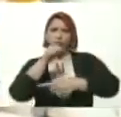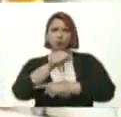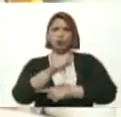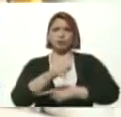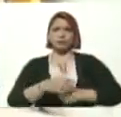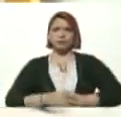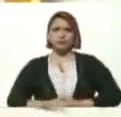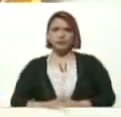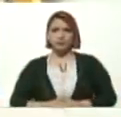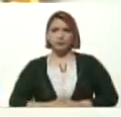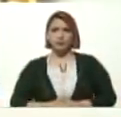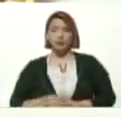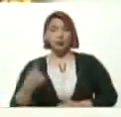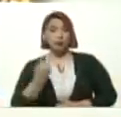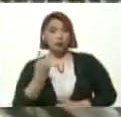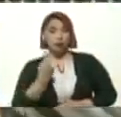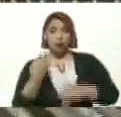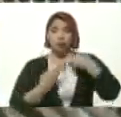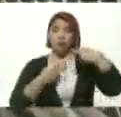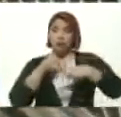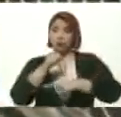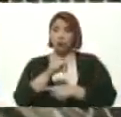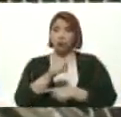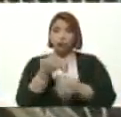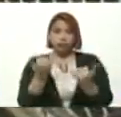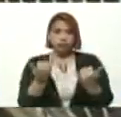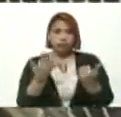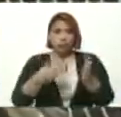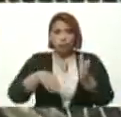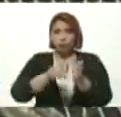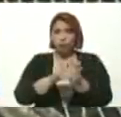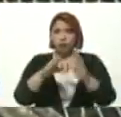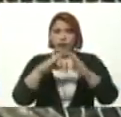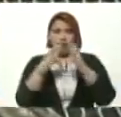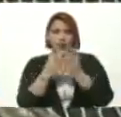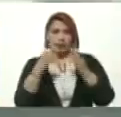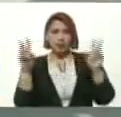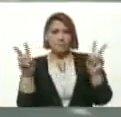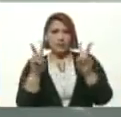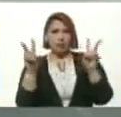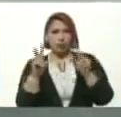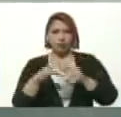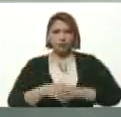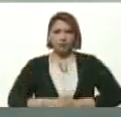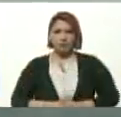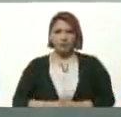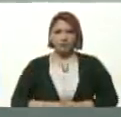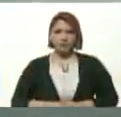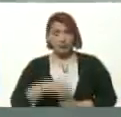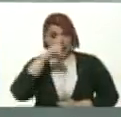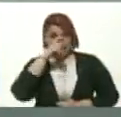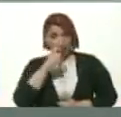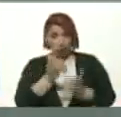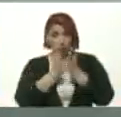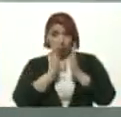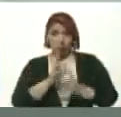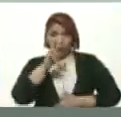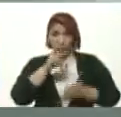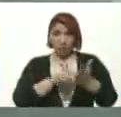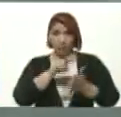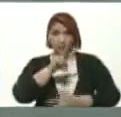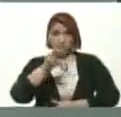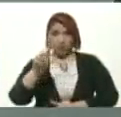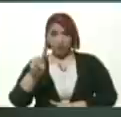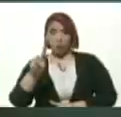presidente Solo en revolución Y en este Regreso a clase Victorioso En este año Escolar Dos mil Veintiuno